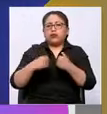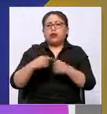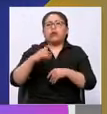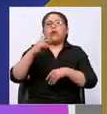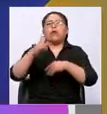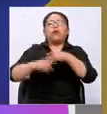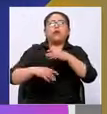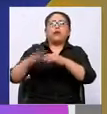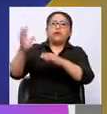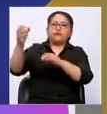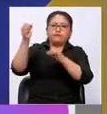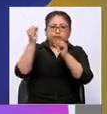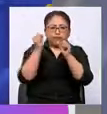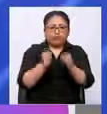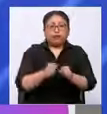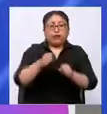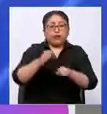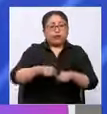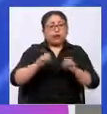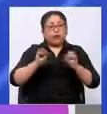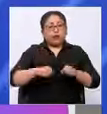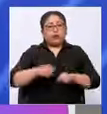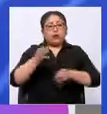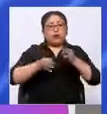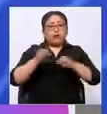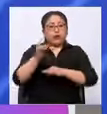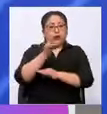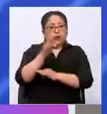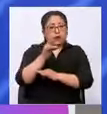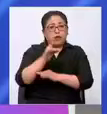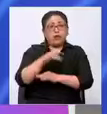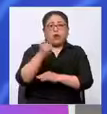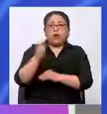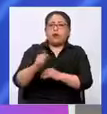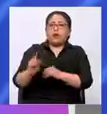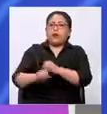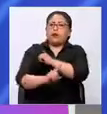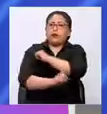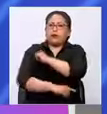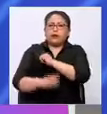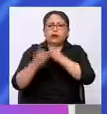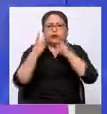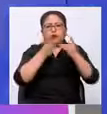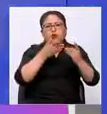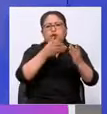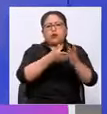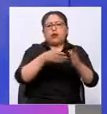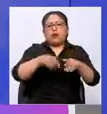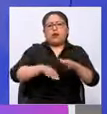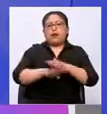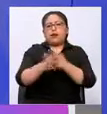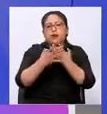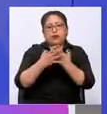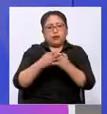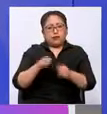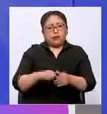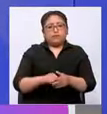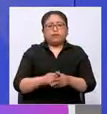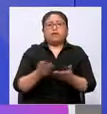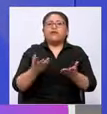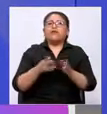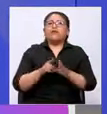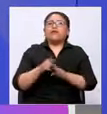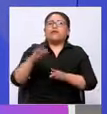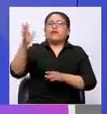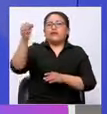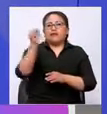y pueda pagar no solamente por este delito, sino por otros tantos que se lo acusan? Bueno, la extradición no un mecanismo de cooperación